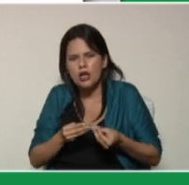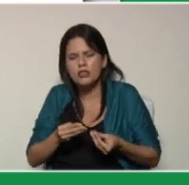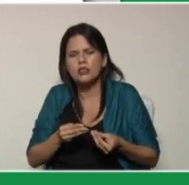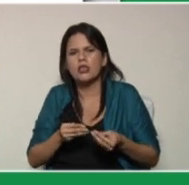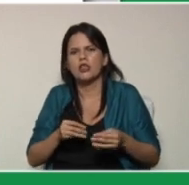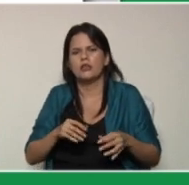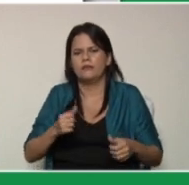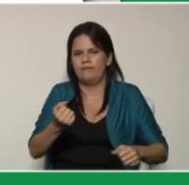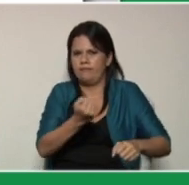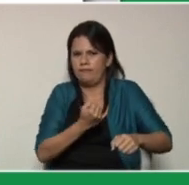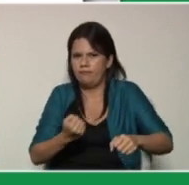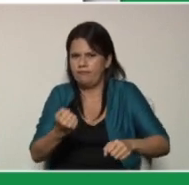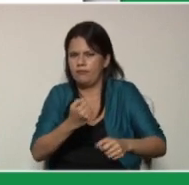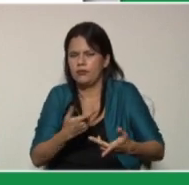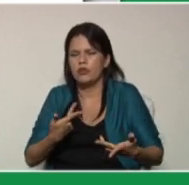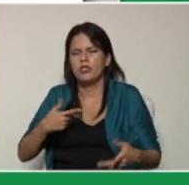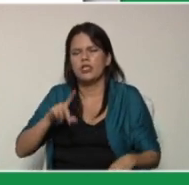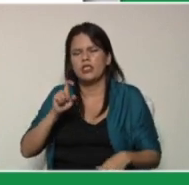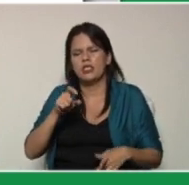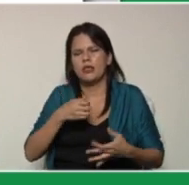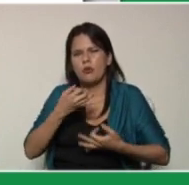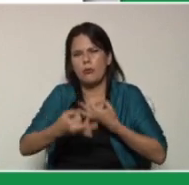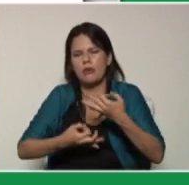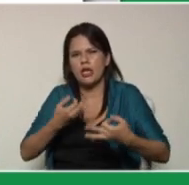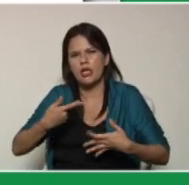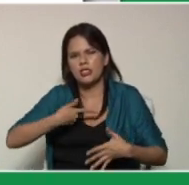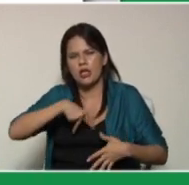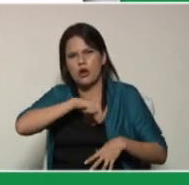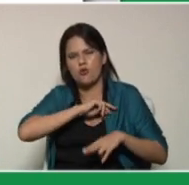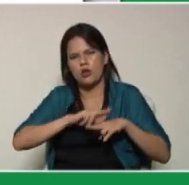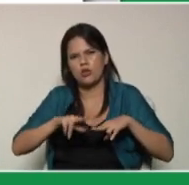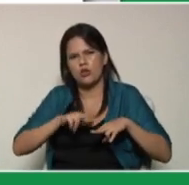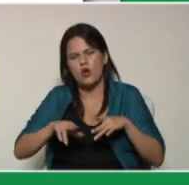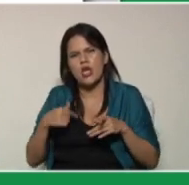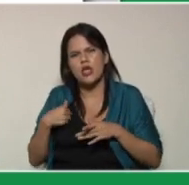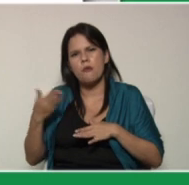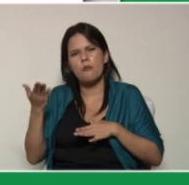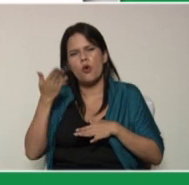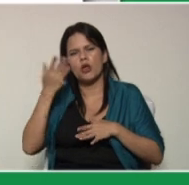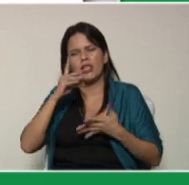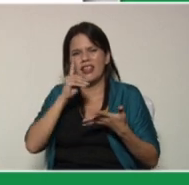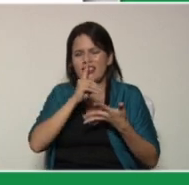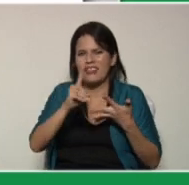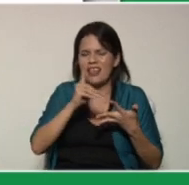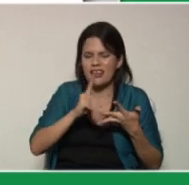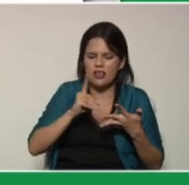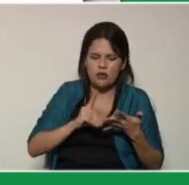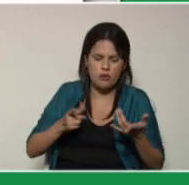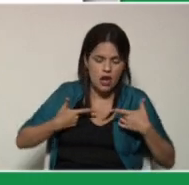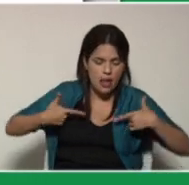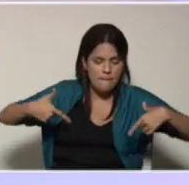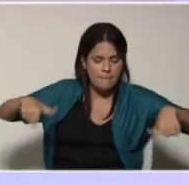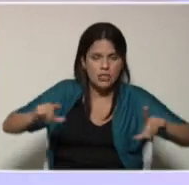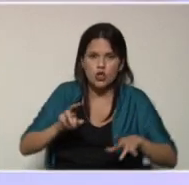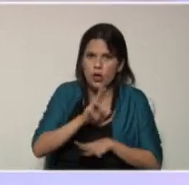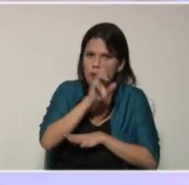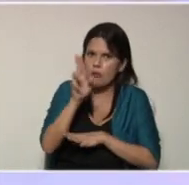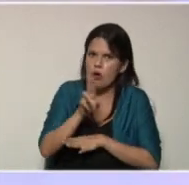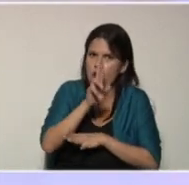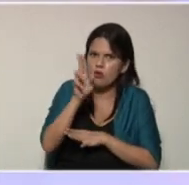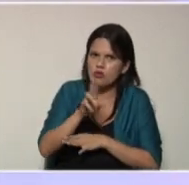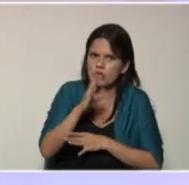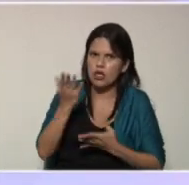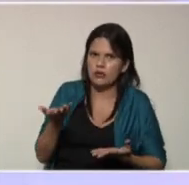explicárselo a nuestros niños por otro lado es importantísimo describir el espacio que vamos a utilizar bien sea